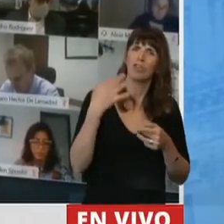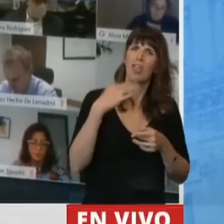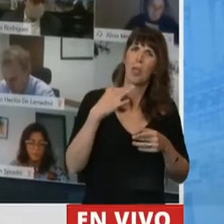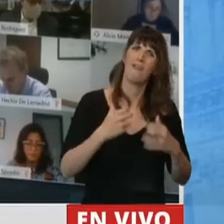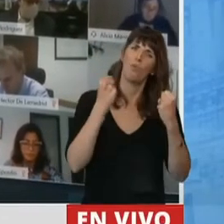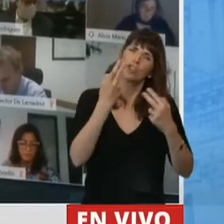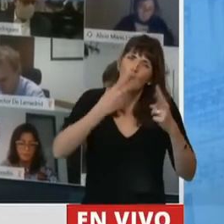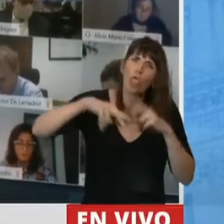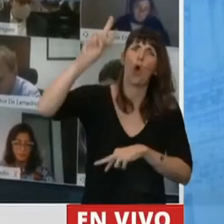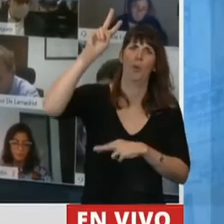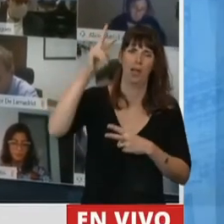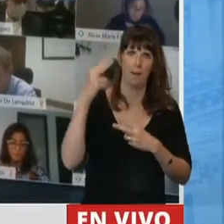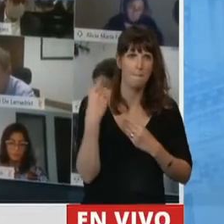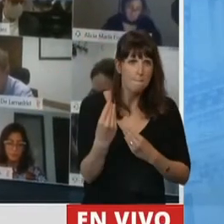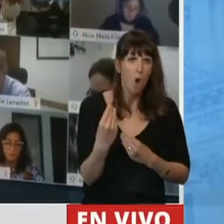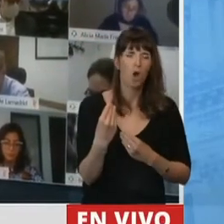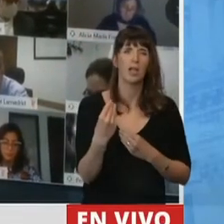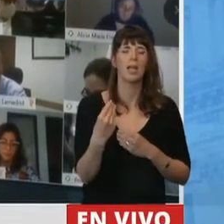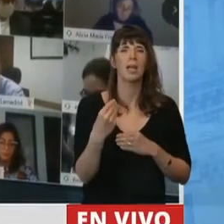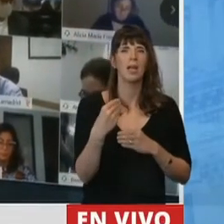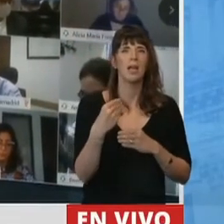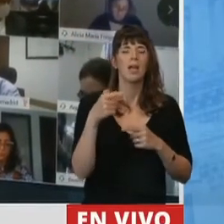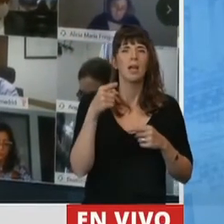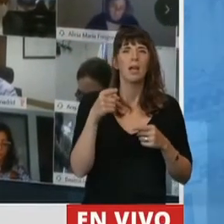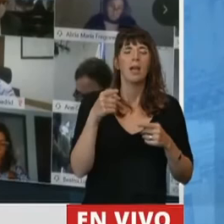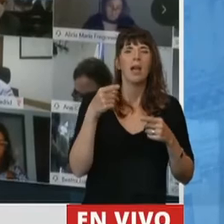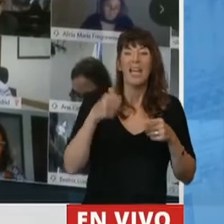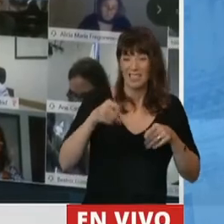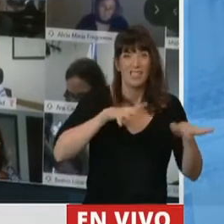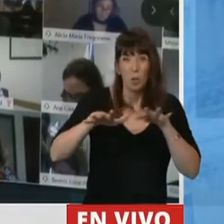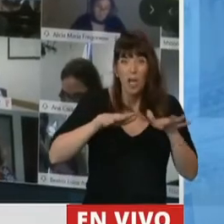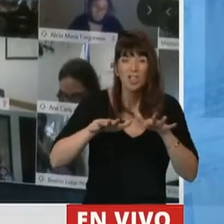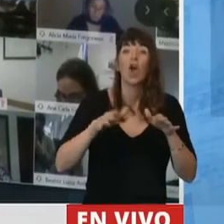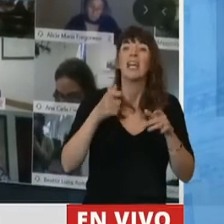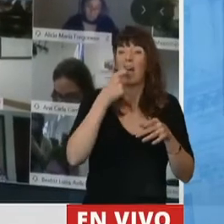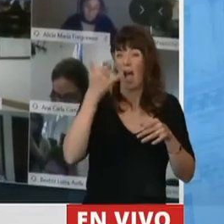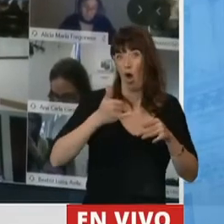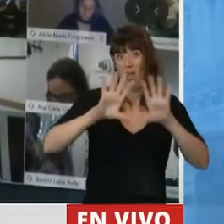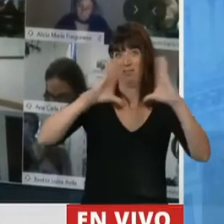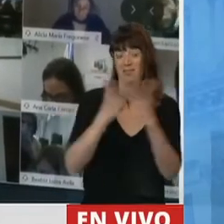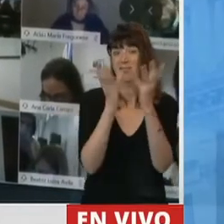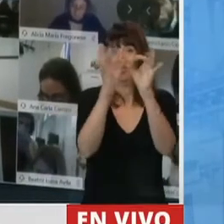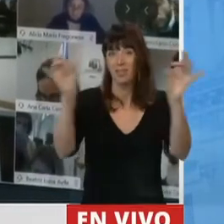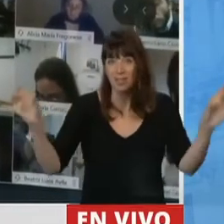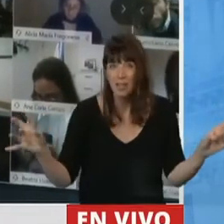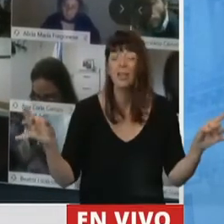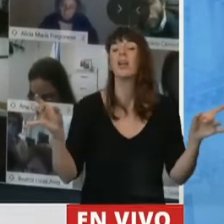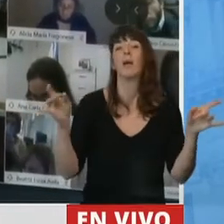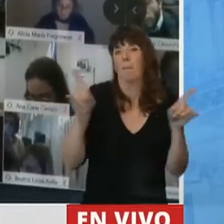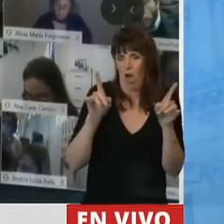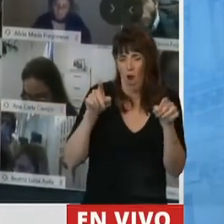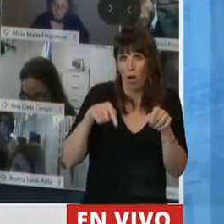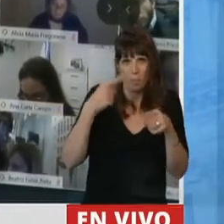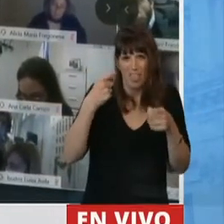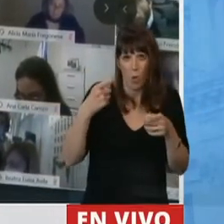la luz está puesta y nos está mostrando una situación que con pandemia o sin pandemia tenemos que reformar, que es el hacinamiento